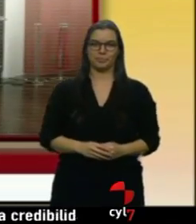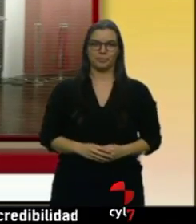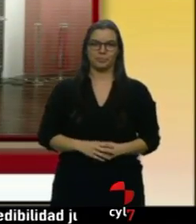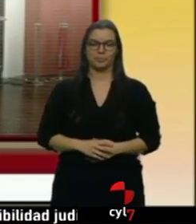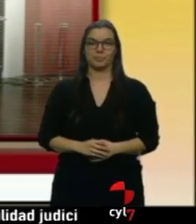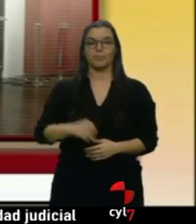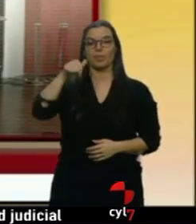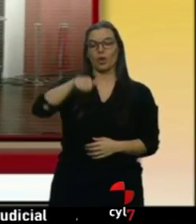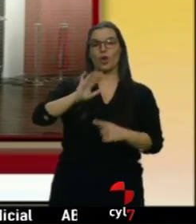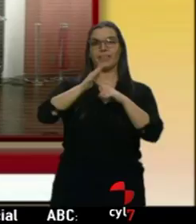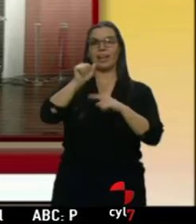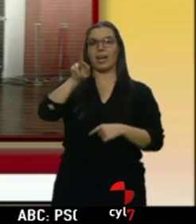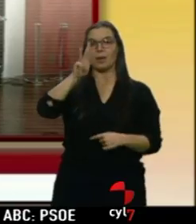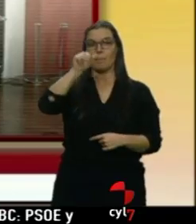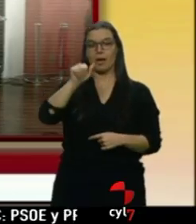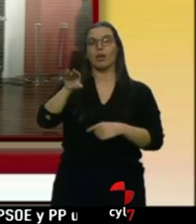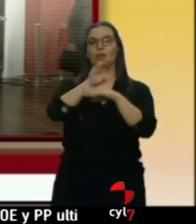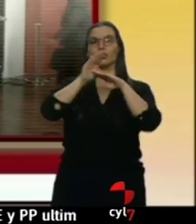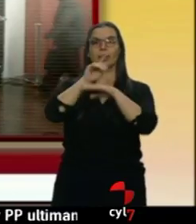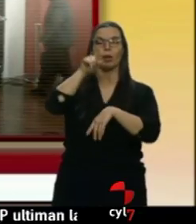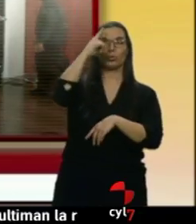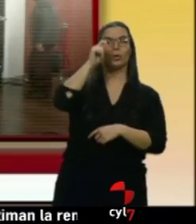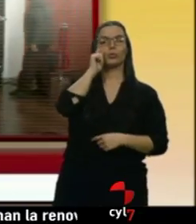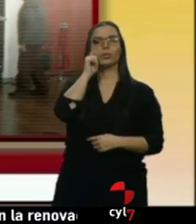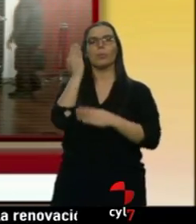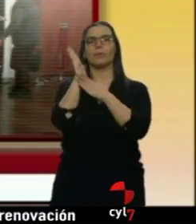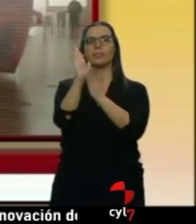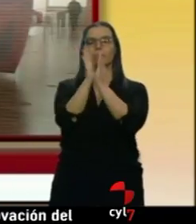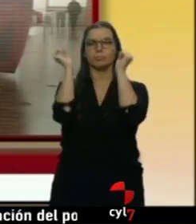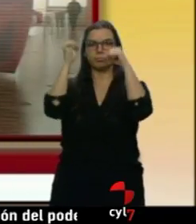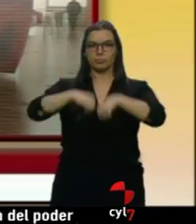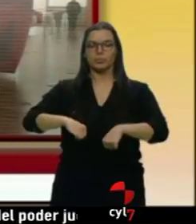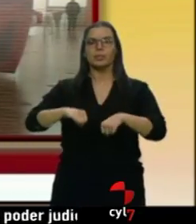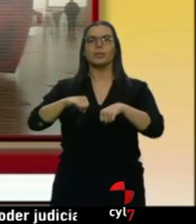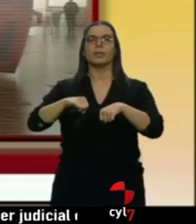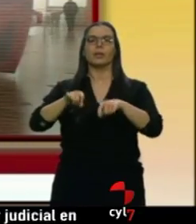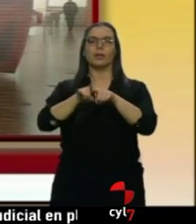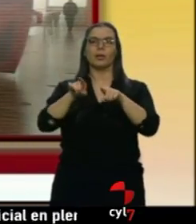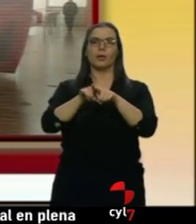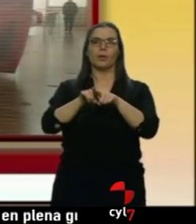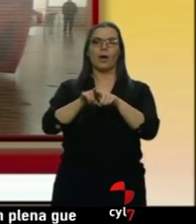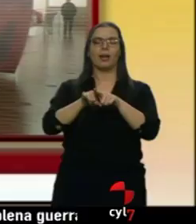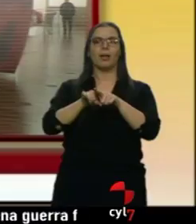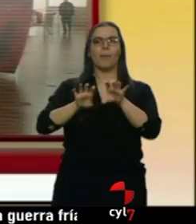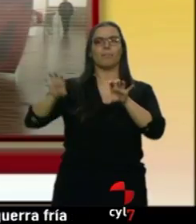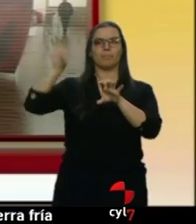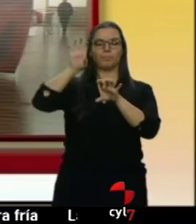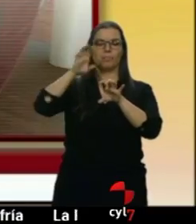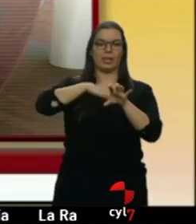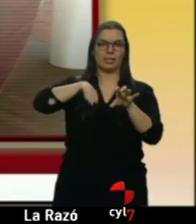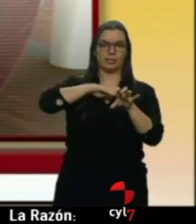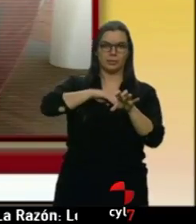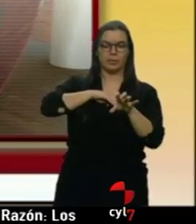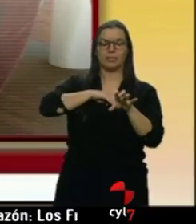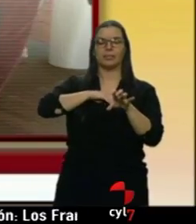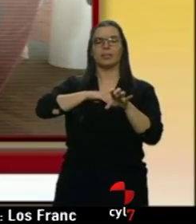hoy en Arpa la consejera de Cultura y Turismo presenta un acuerdo entre las CAU Altamira y Siega Verde Fodcoa María José García Cirac María